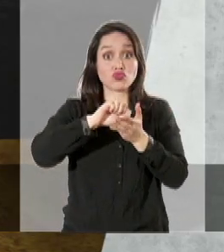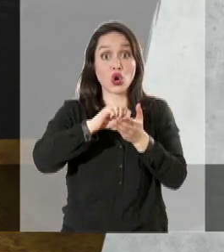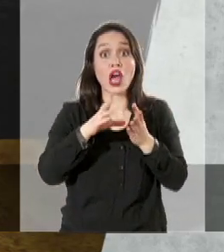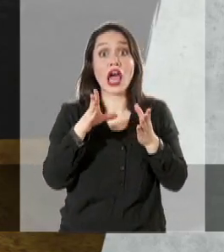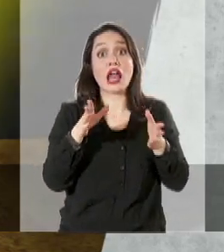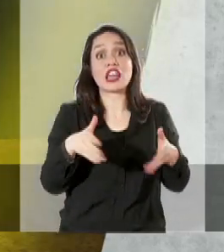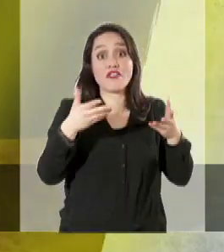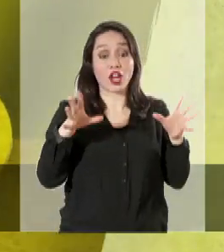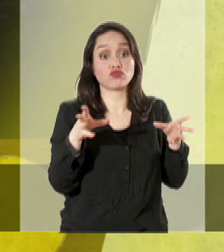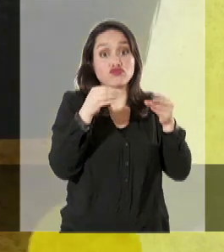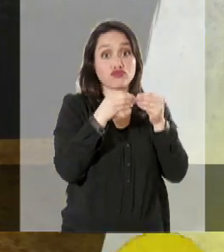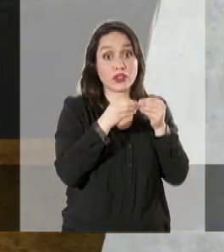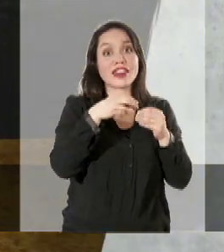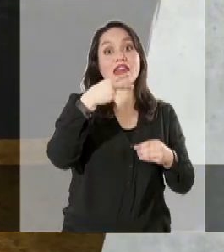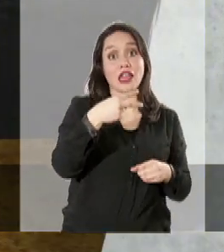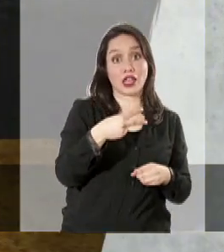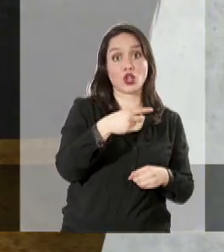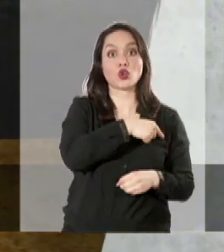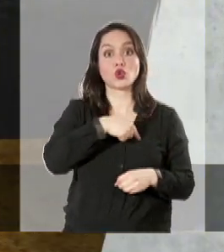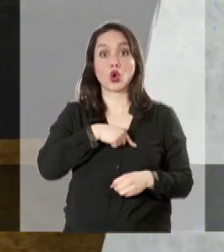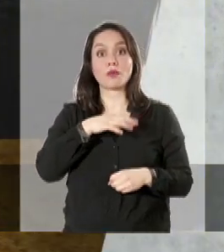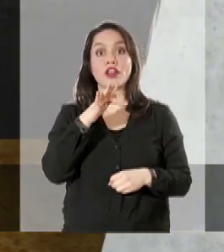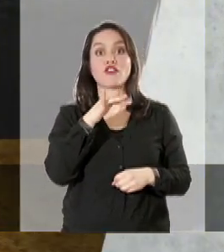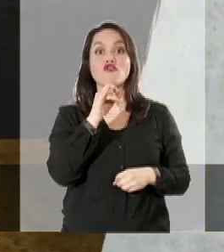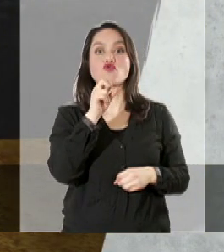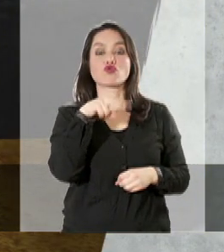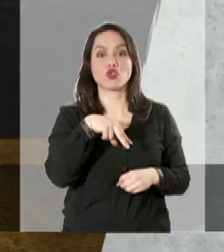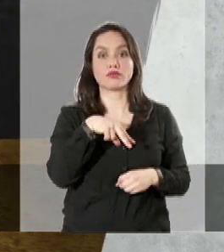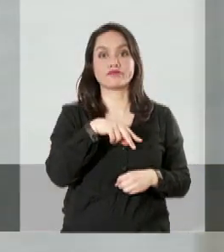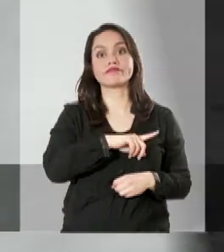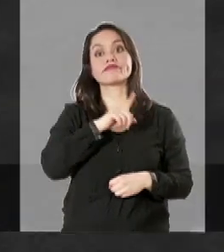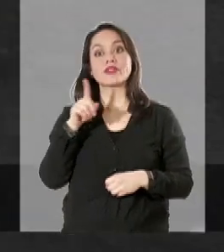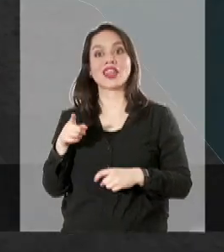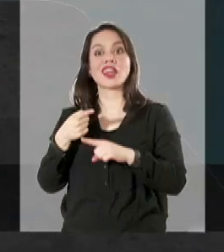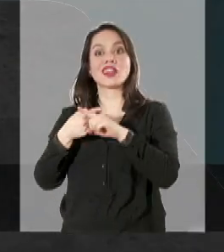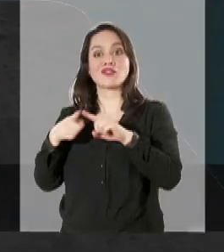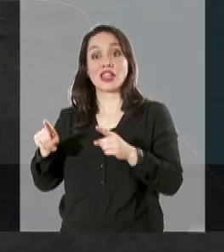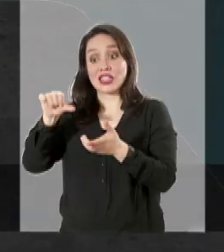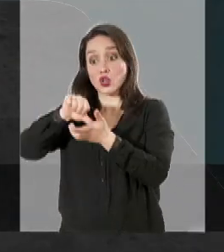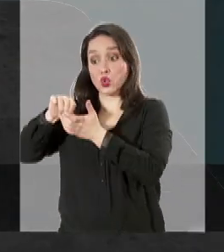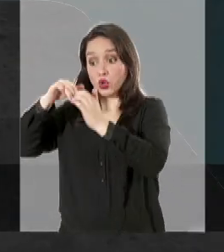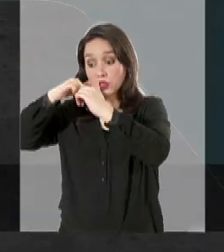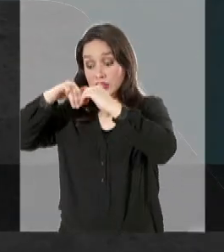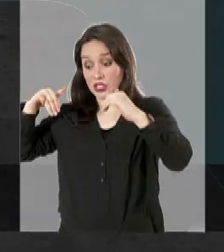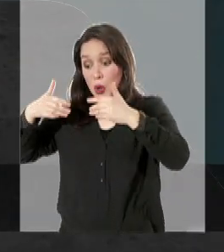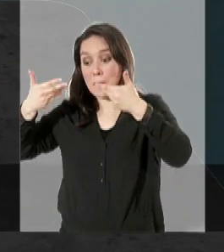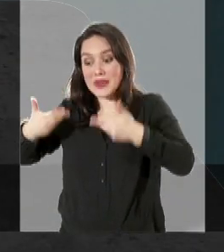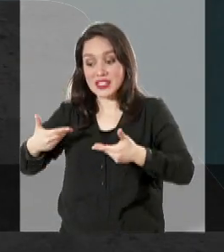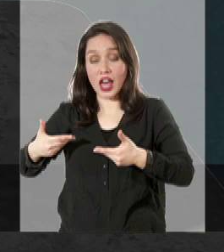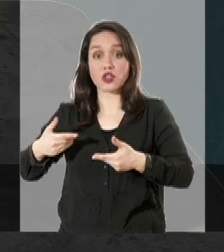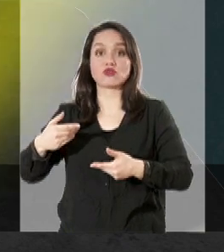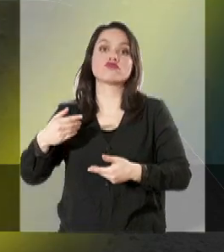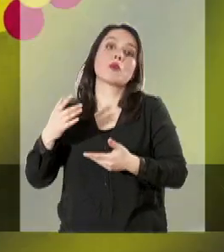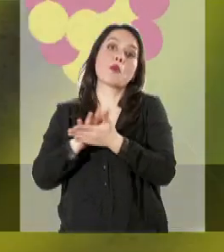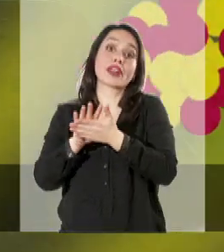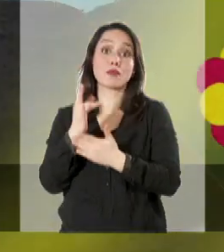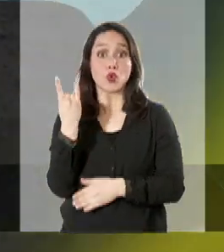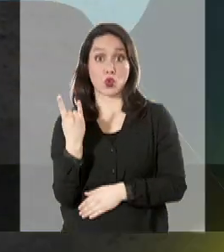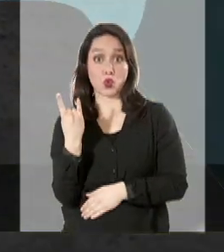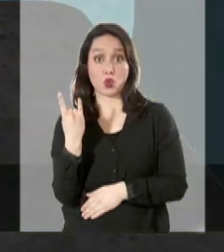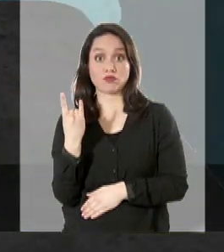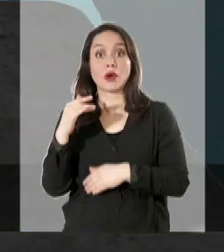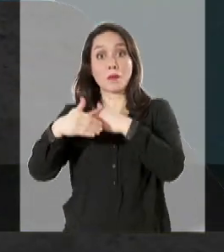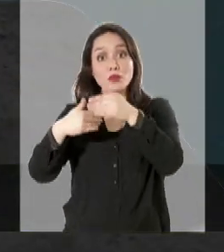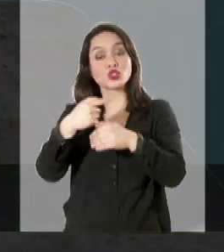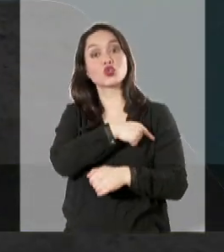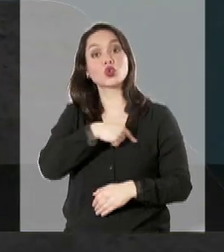livianos, como los del hidrógeno, a lo que llamamos fusión nuclear, o cuando se dividen núcleos atómicos pesados, como los del uranio,